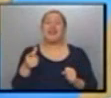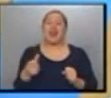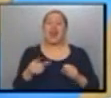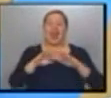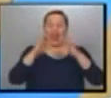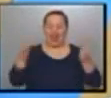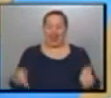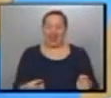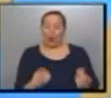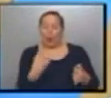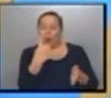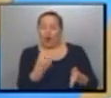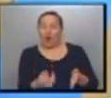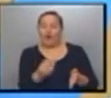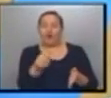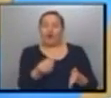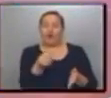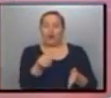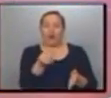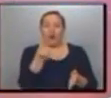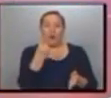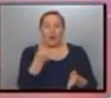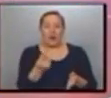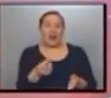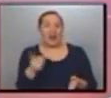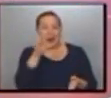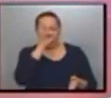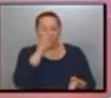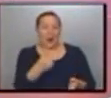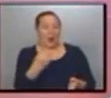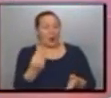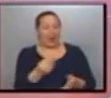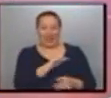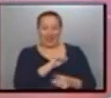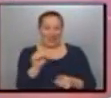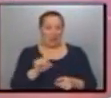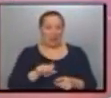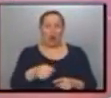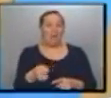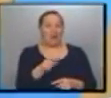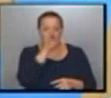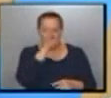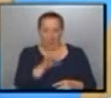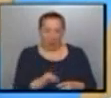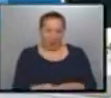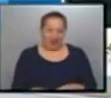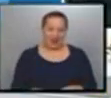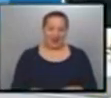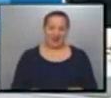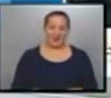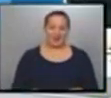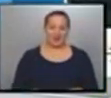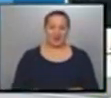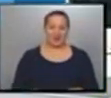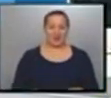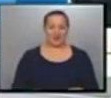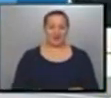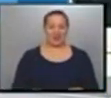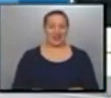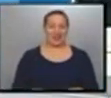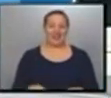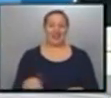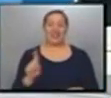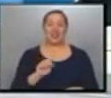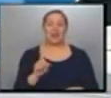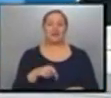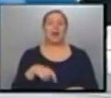y le dice... ¿Piloto? ¿Qué? No prende ni el piloto. ¿Qué? ¿Piloto cuándo? Por favor, el piloto de avión.